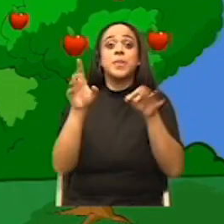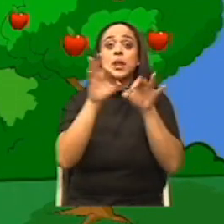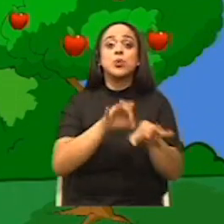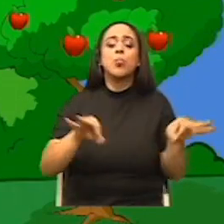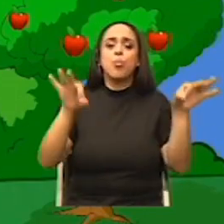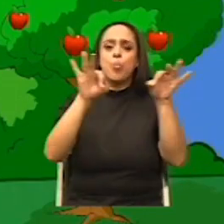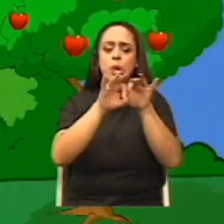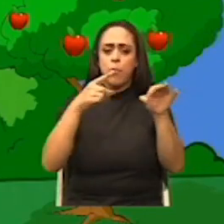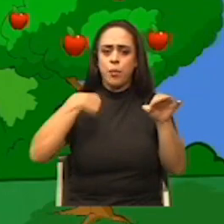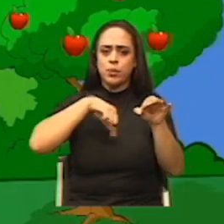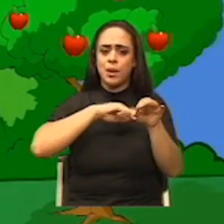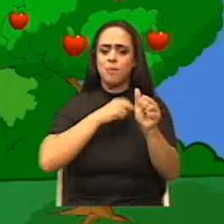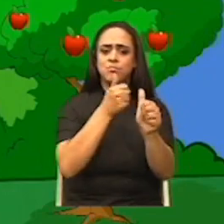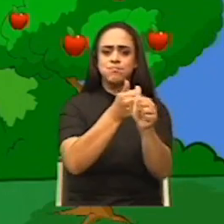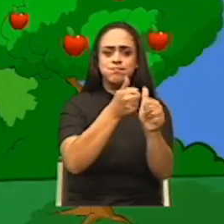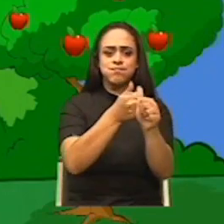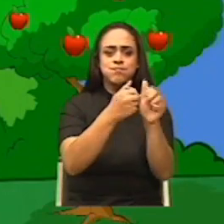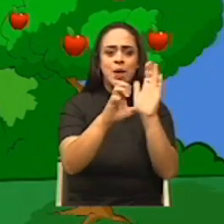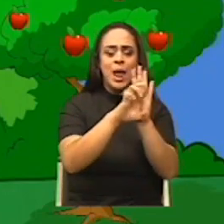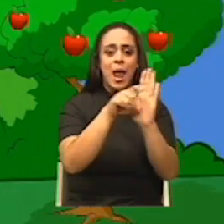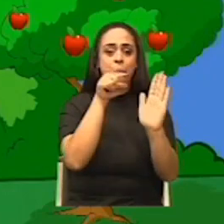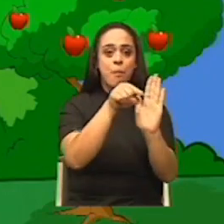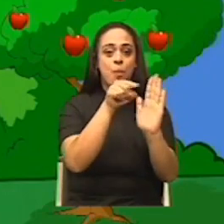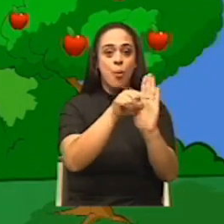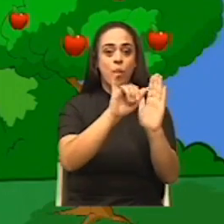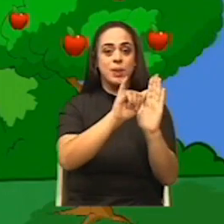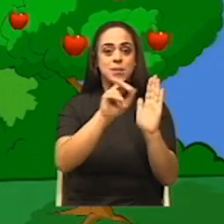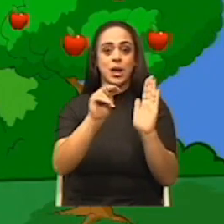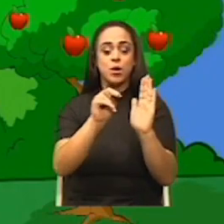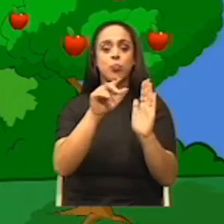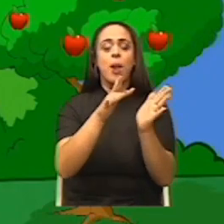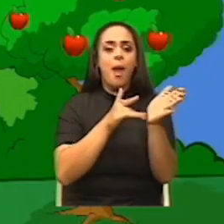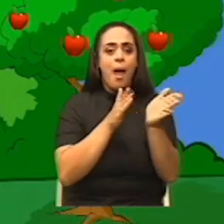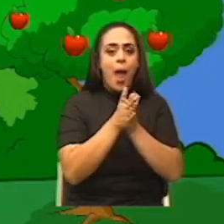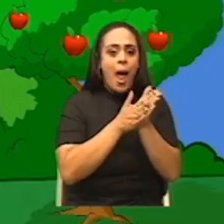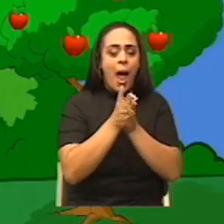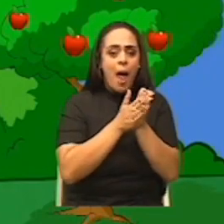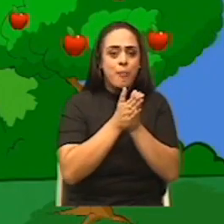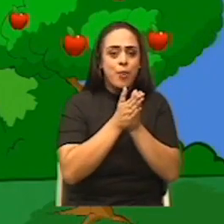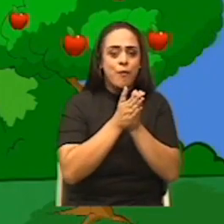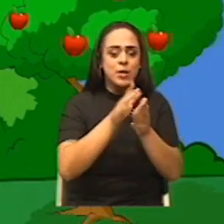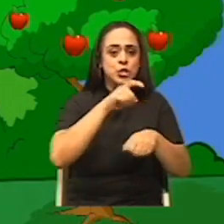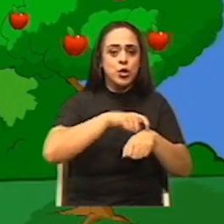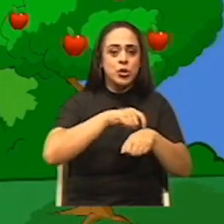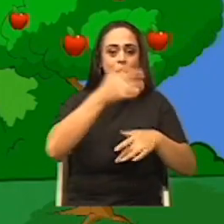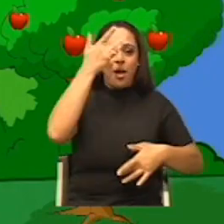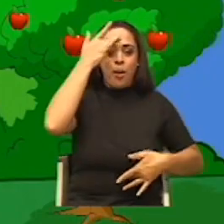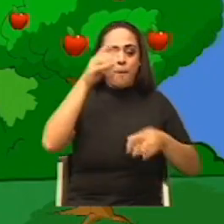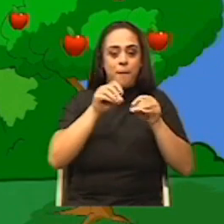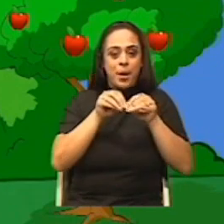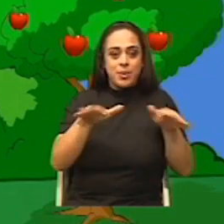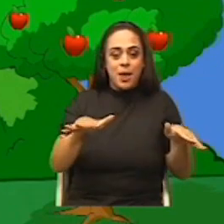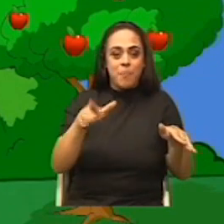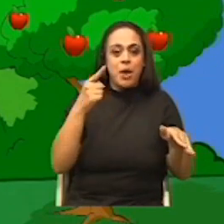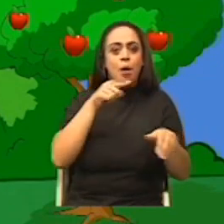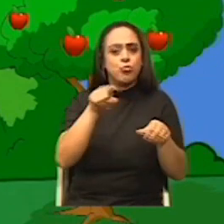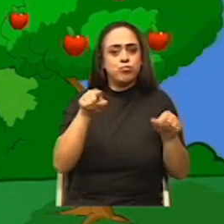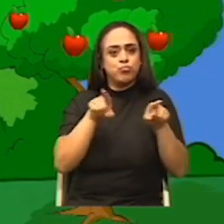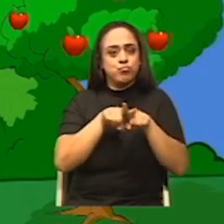Isaac Newton, porque él durante la pandemia aprovechó el tiempo, así que ustedes también es necesario que continúen